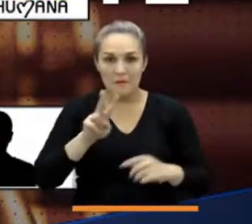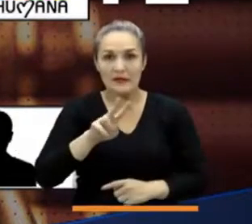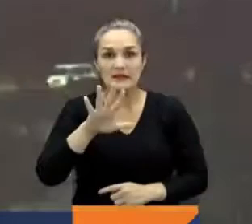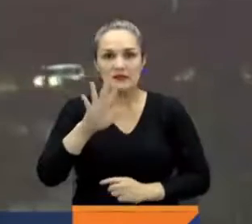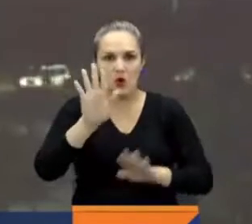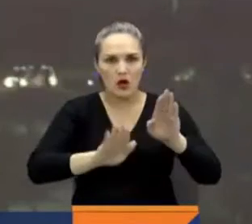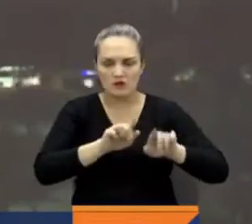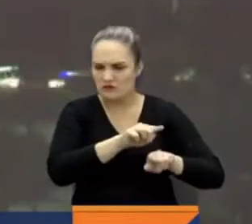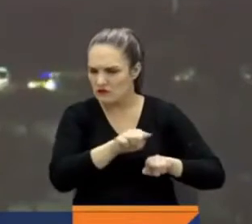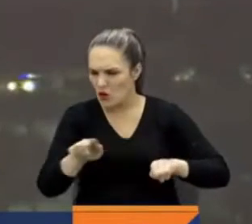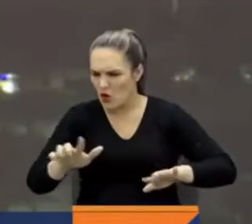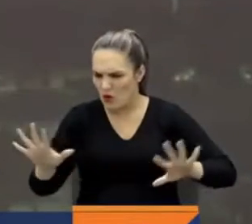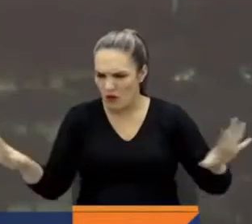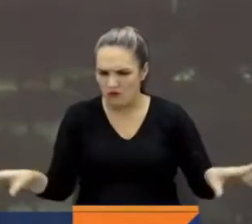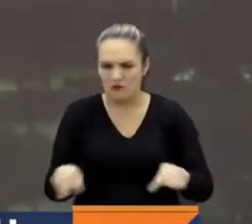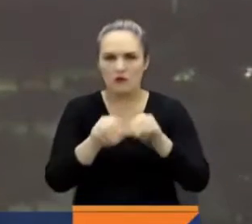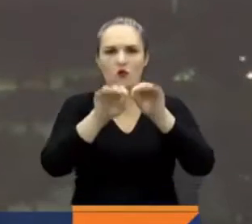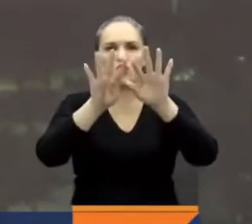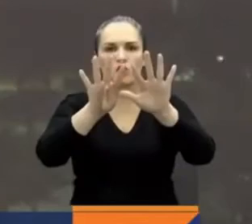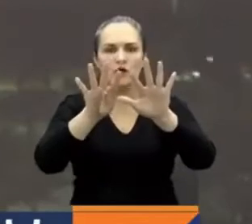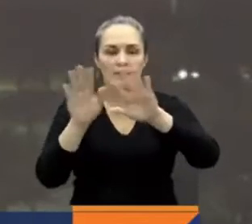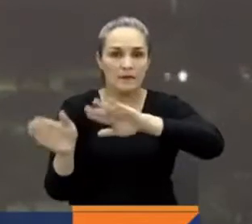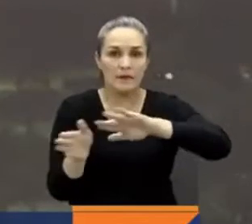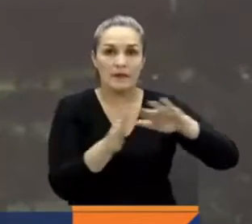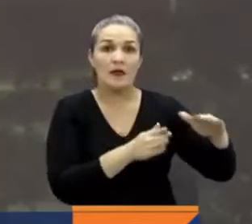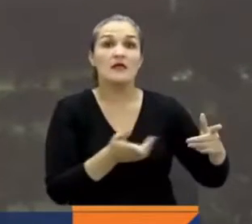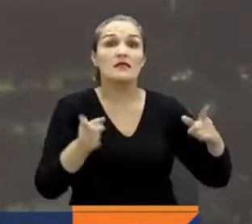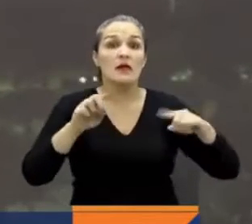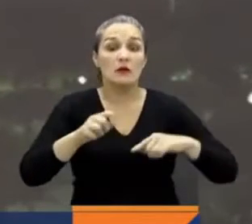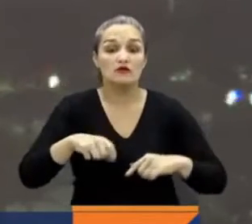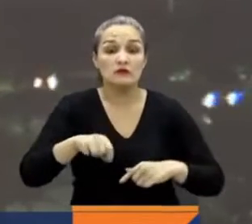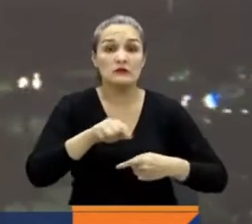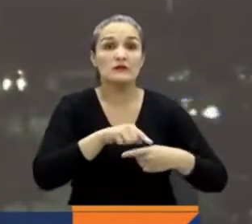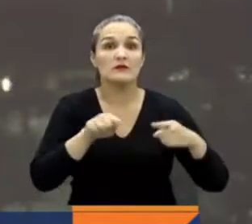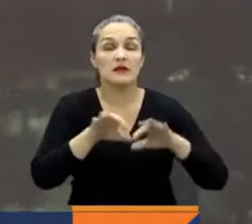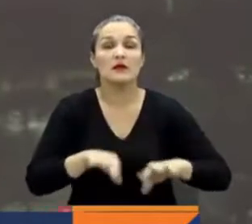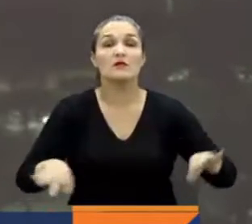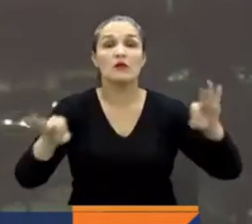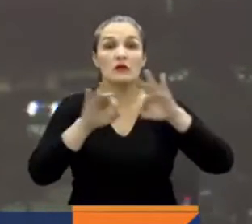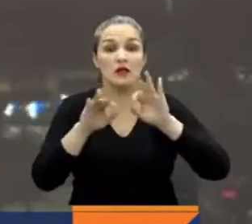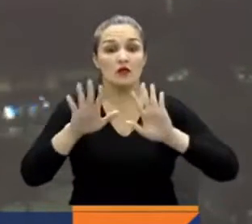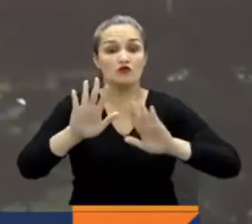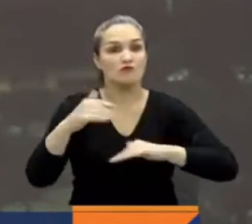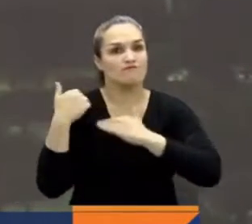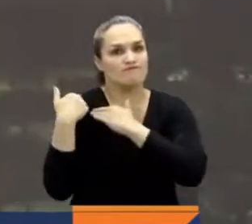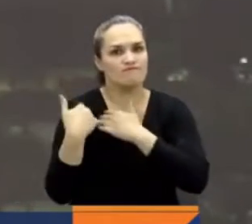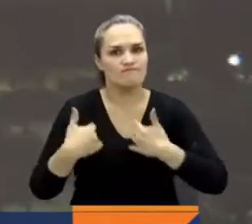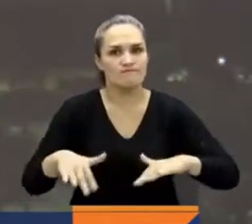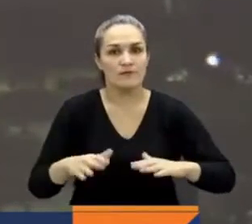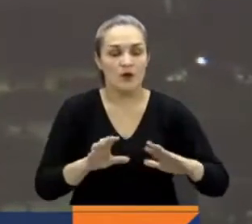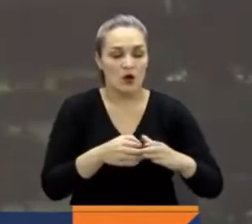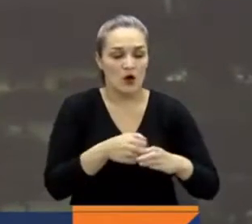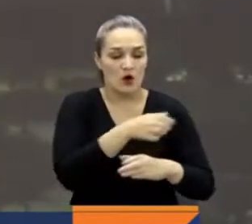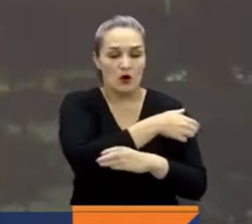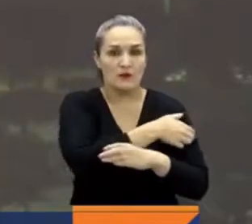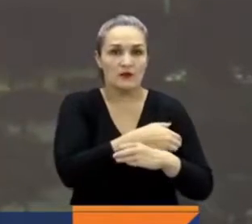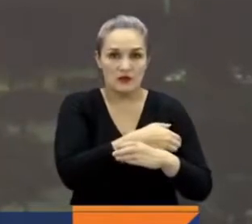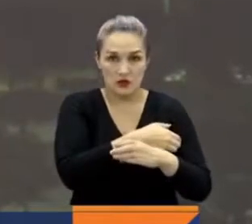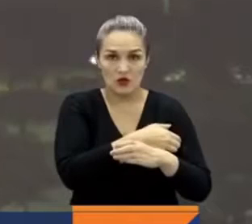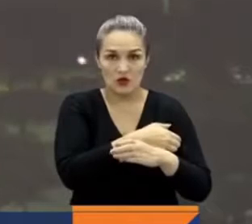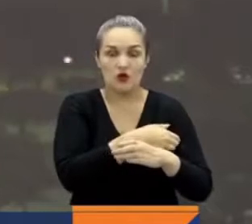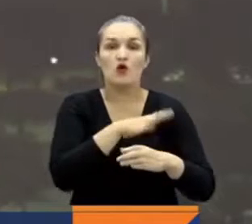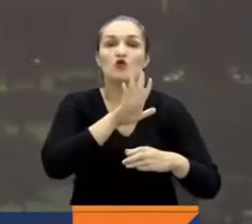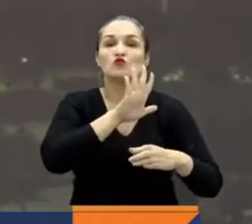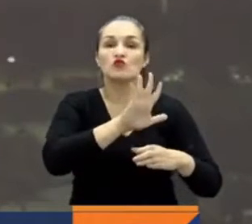Esta semana también el Congreso de la República tiene una tarea muy importante, pues las sesiones económicas terceras conjuntas, es decir, en